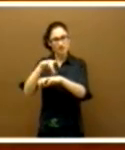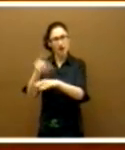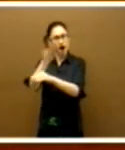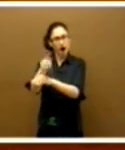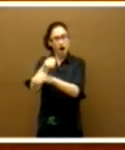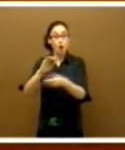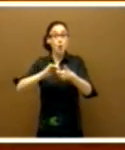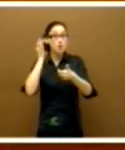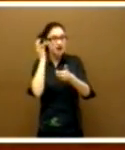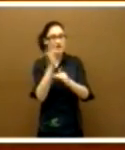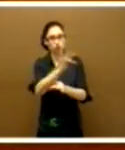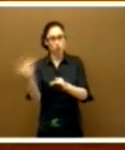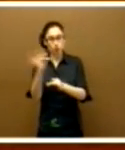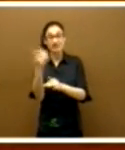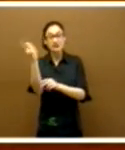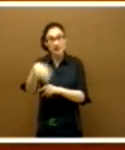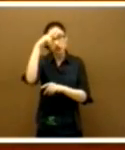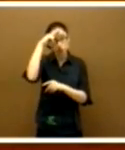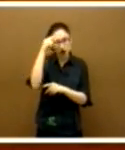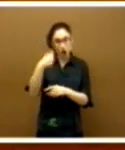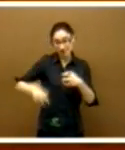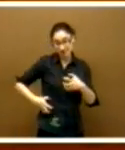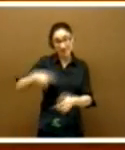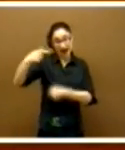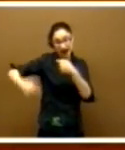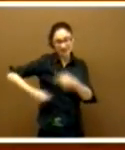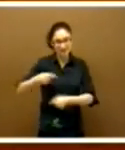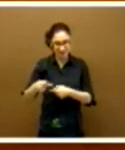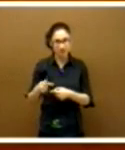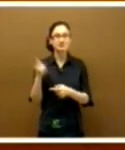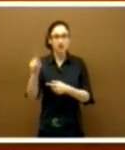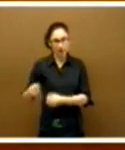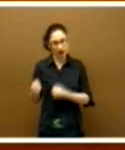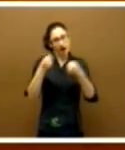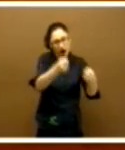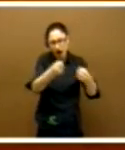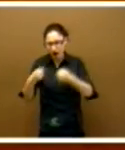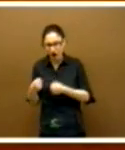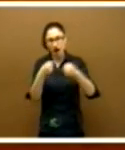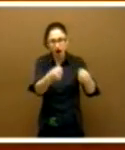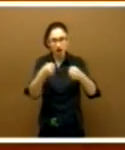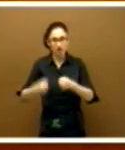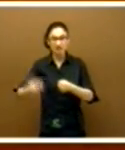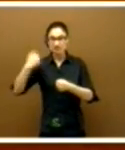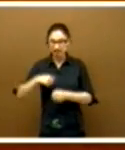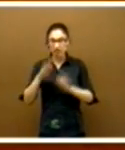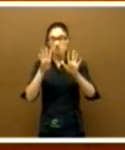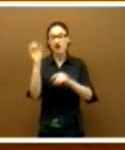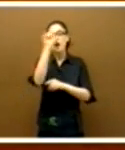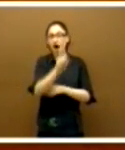También llevaba a su suegro a diálisis y ya lleva 11 años a cargo de su madre. Recibe una paga de solo